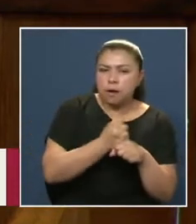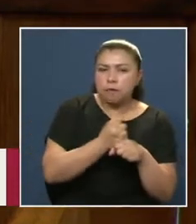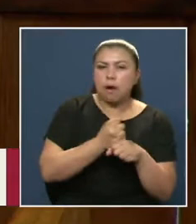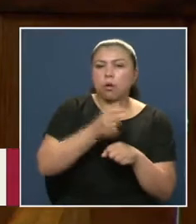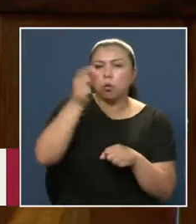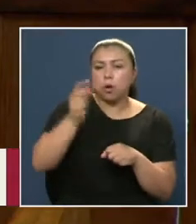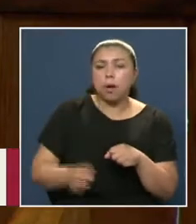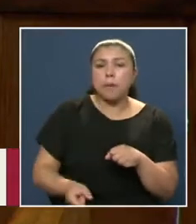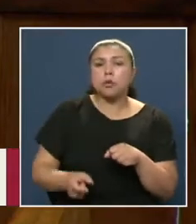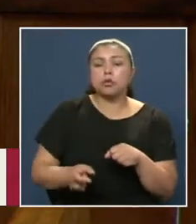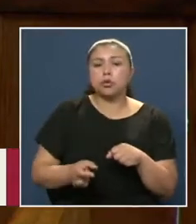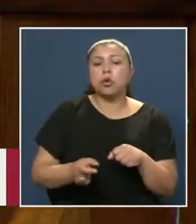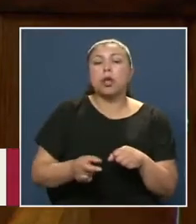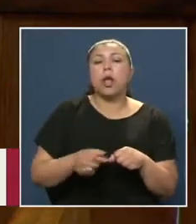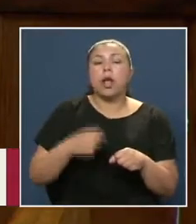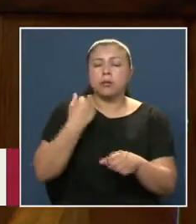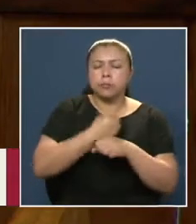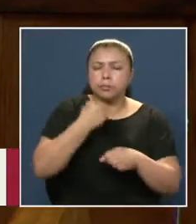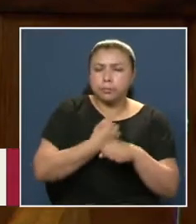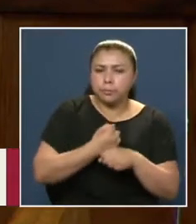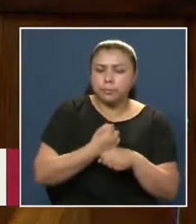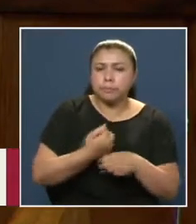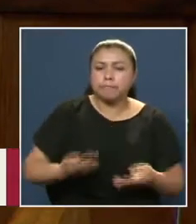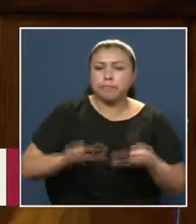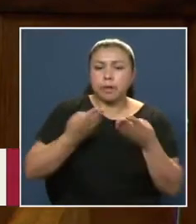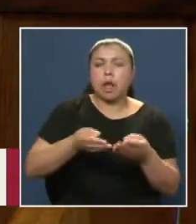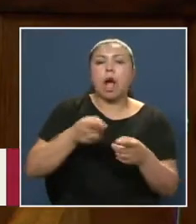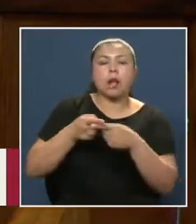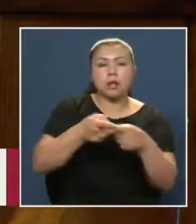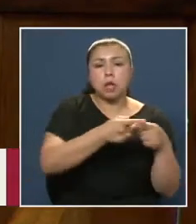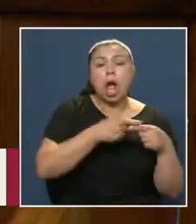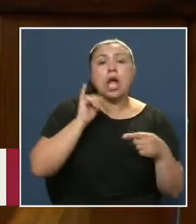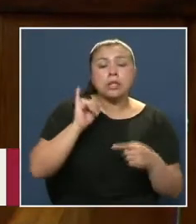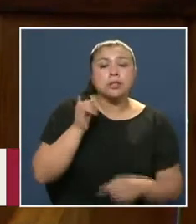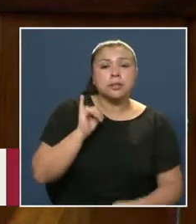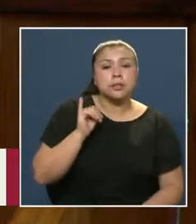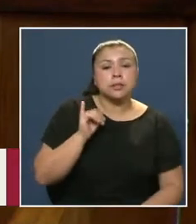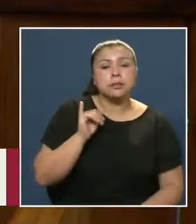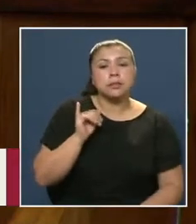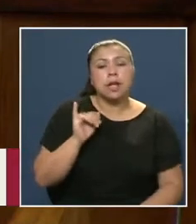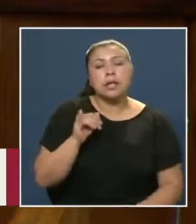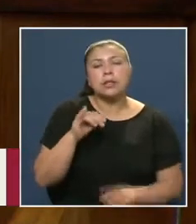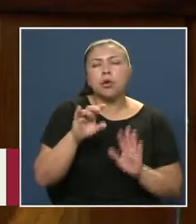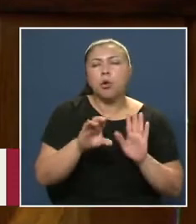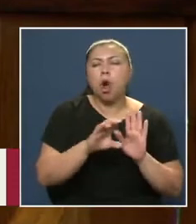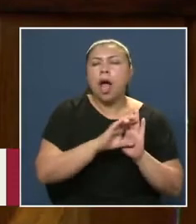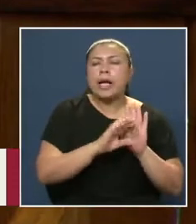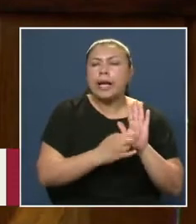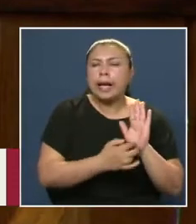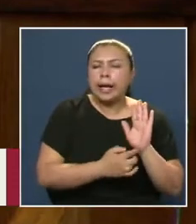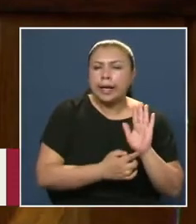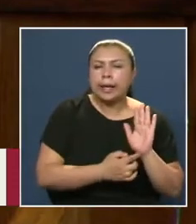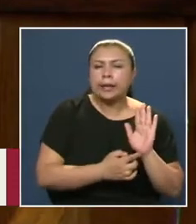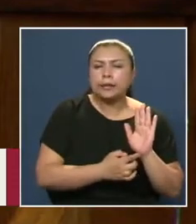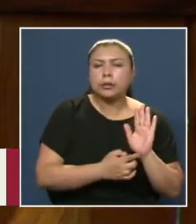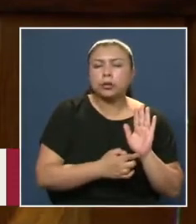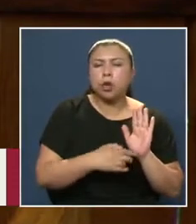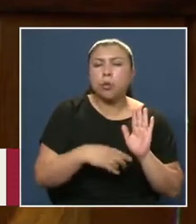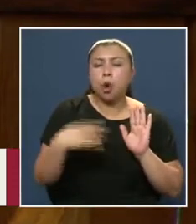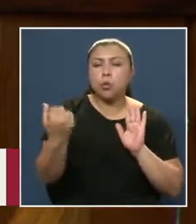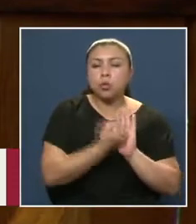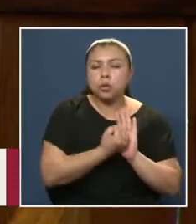incansable servidor Se sumó Sí Una característica Que marcó Un sello especial